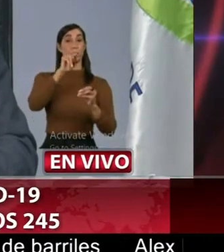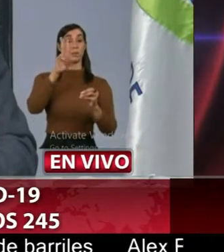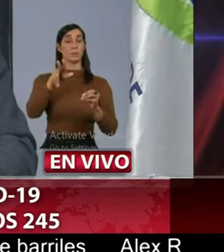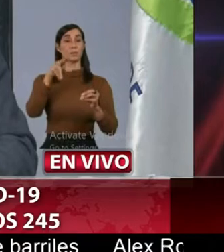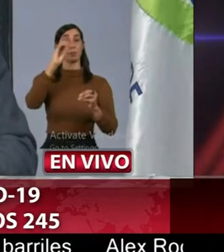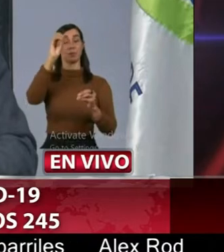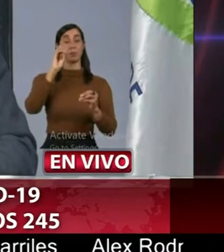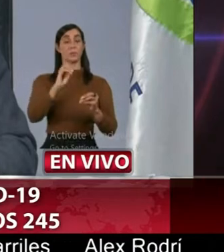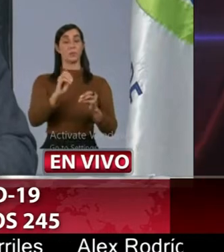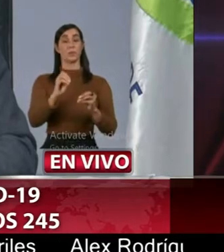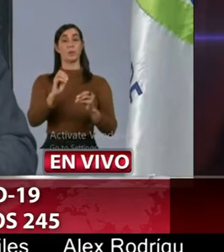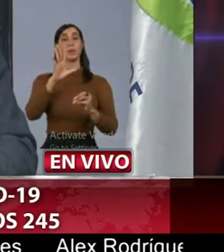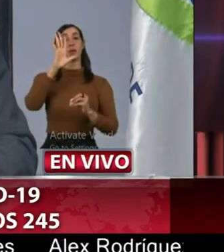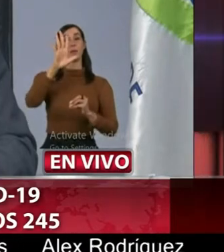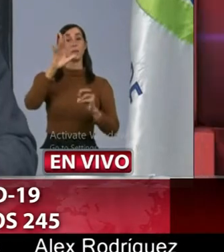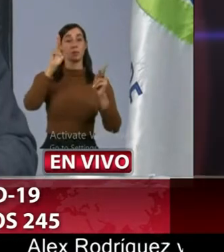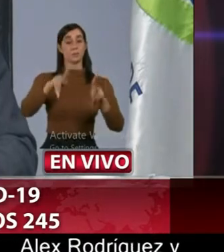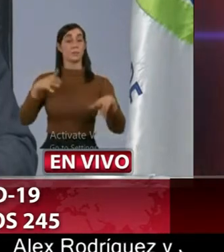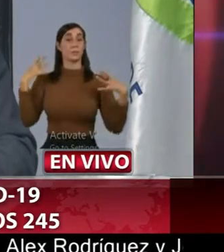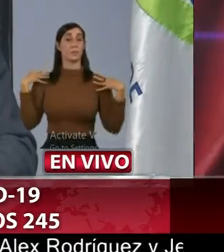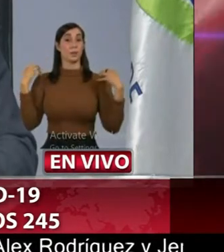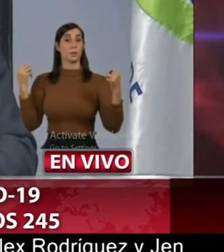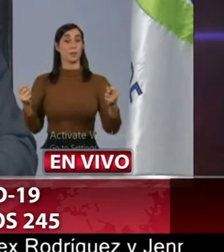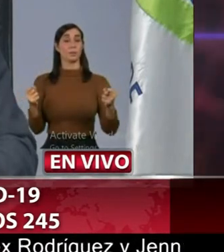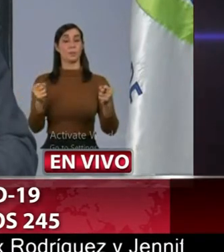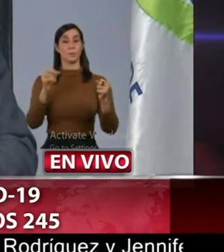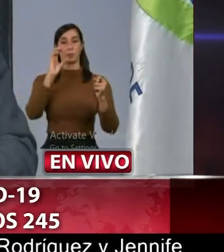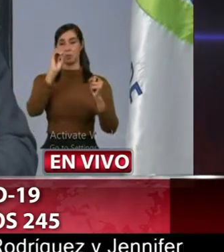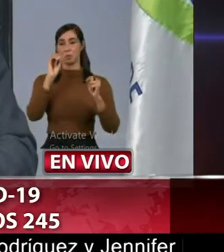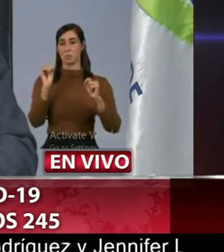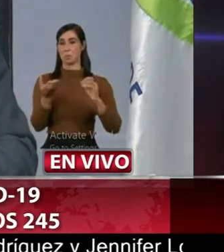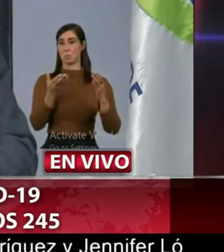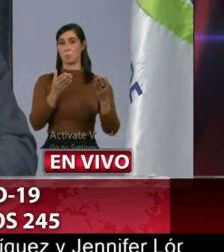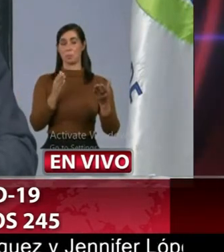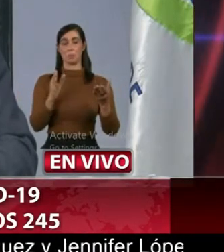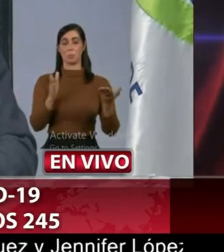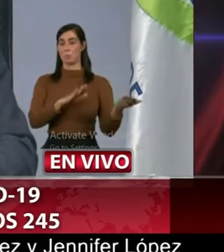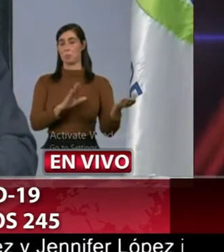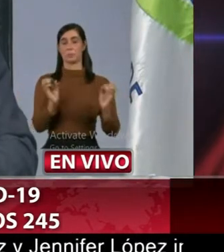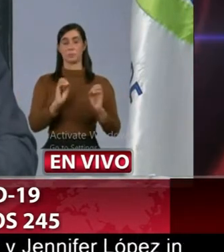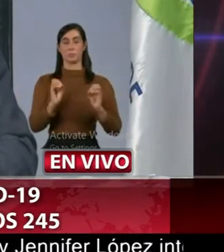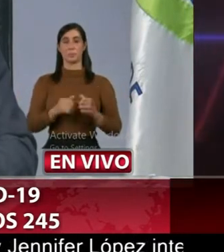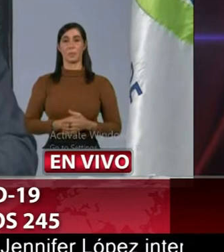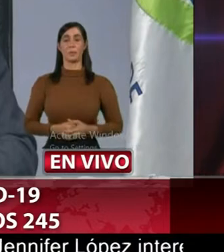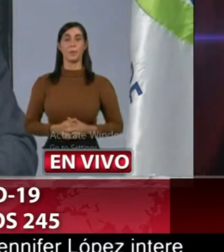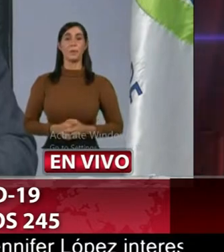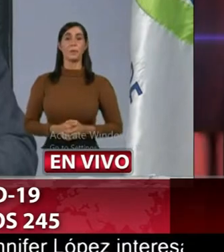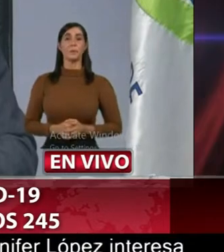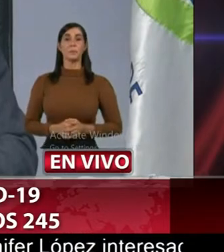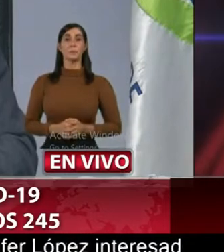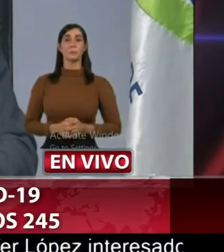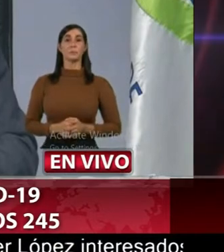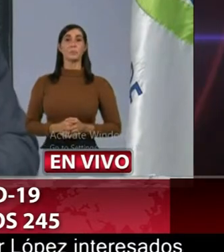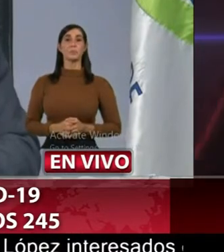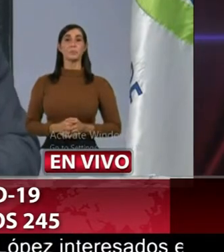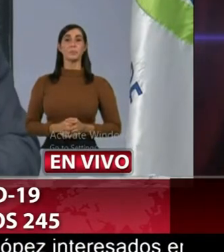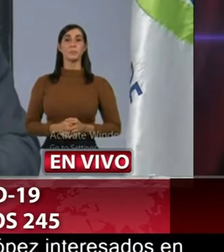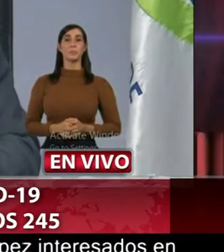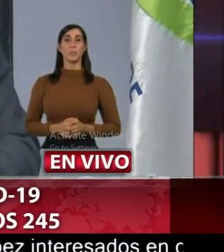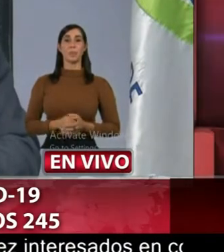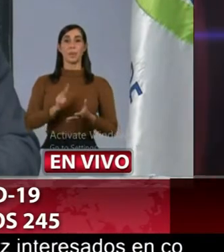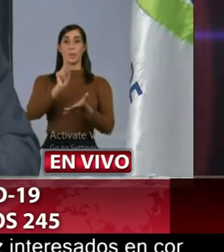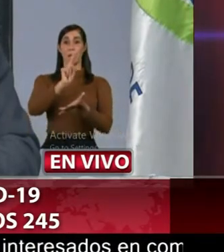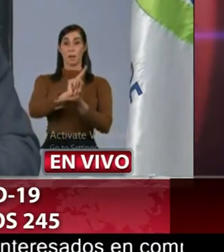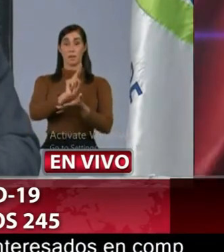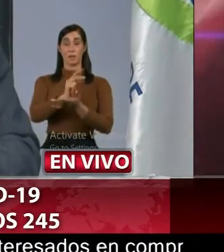positividad cinco recuperados cero nuevo cero fallecimiento La Vega 10